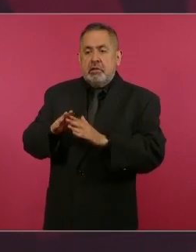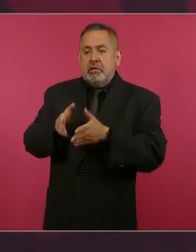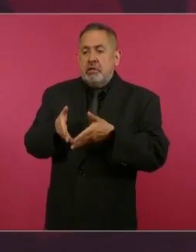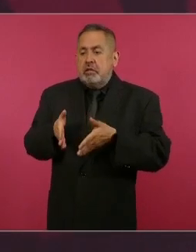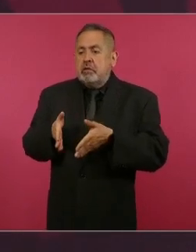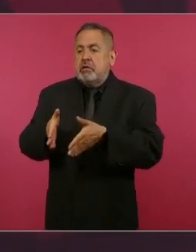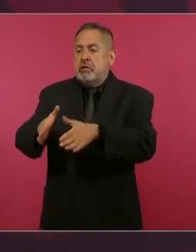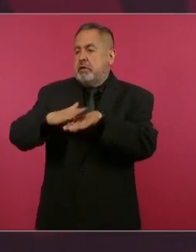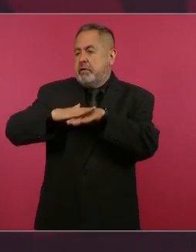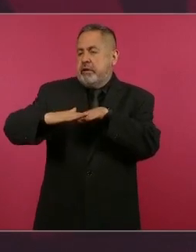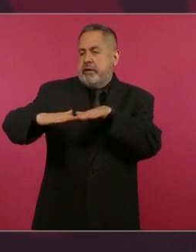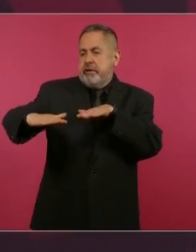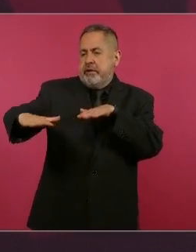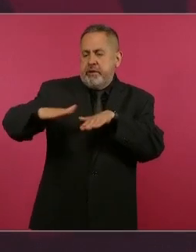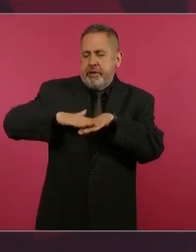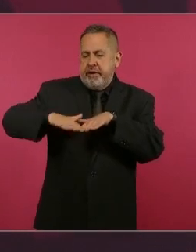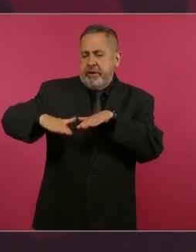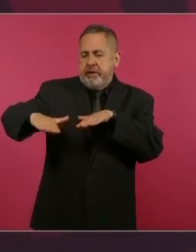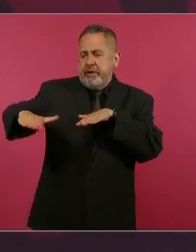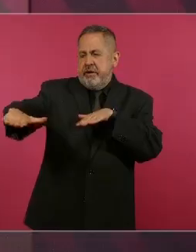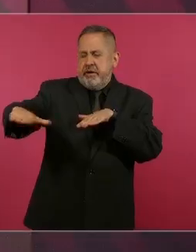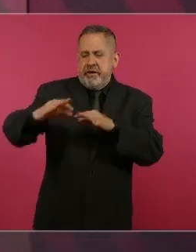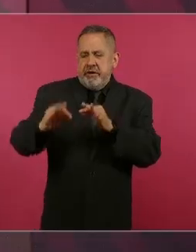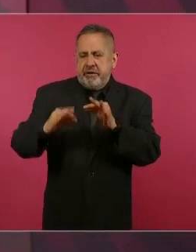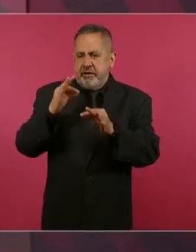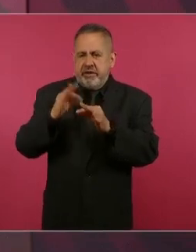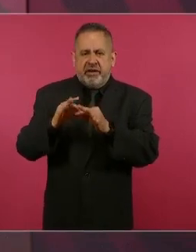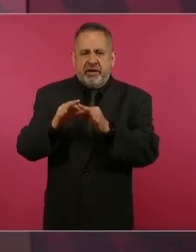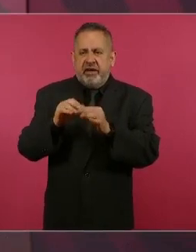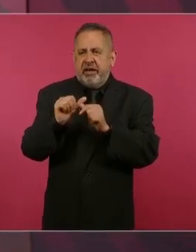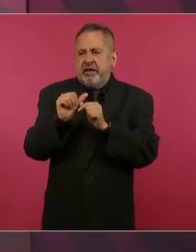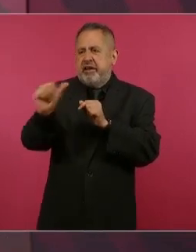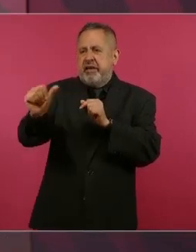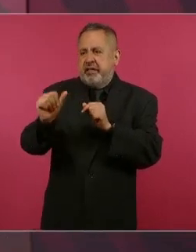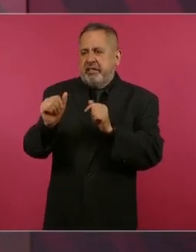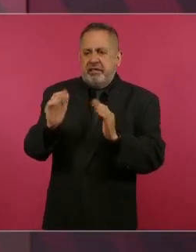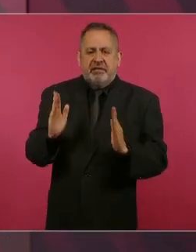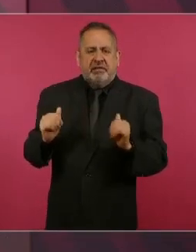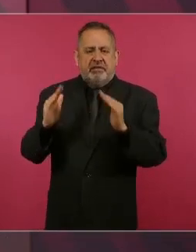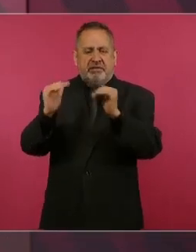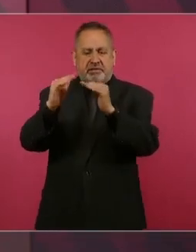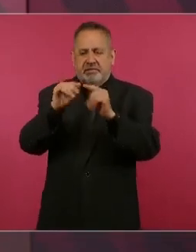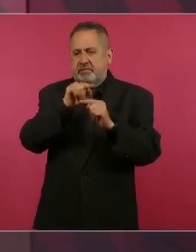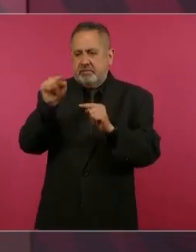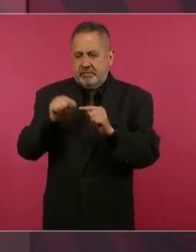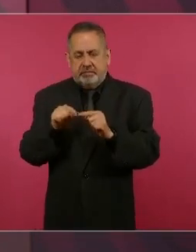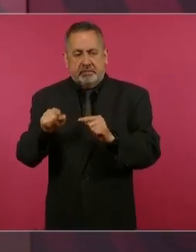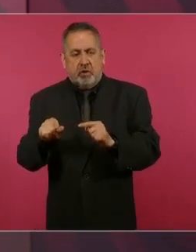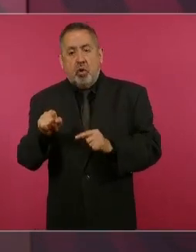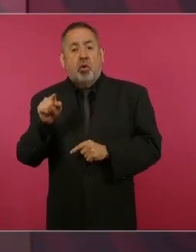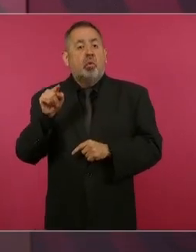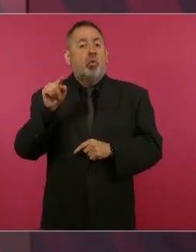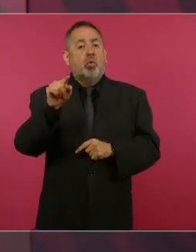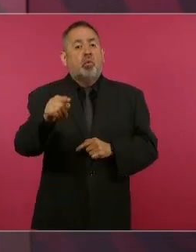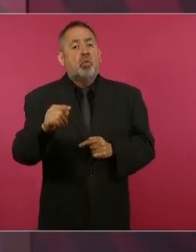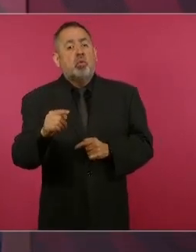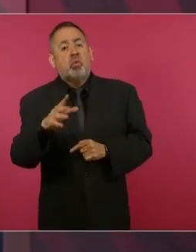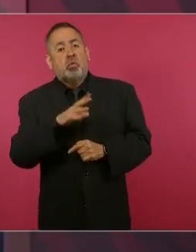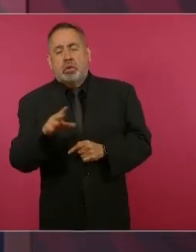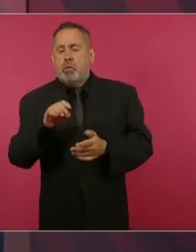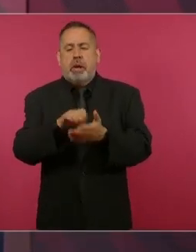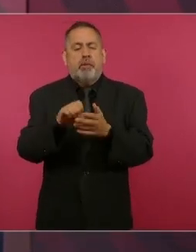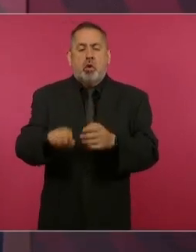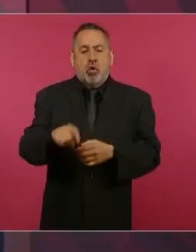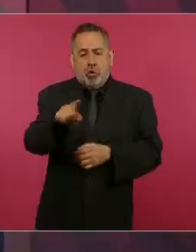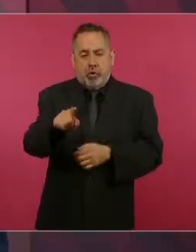a zonas arqueológicas, a sitios históricos. Por ejemplo,